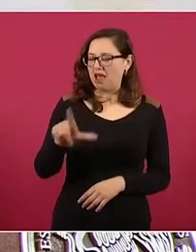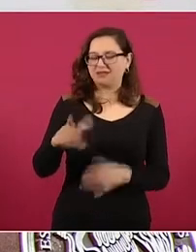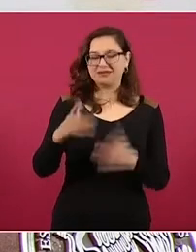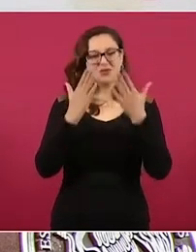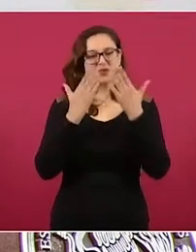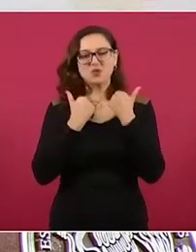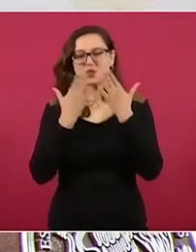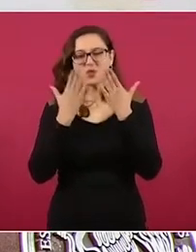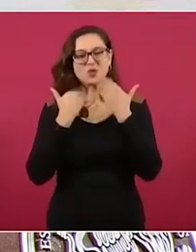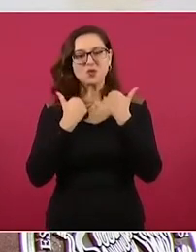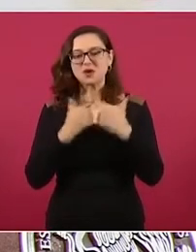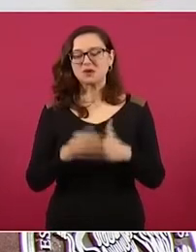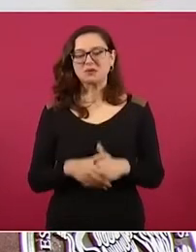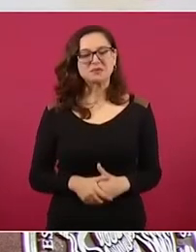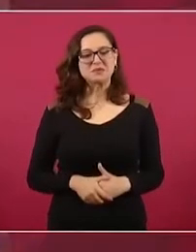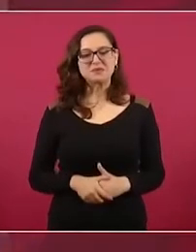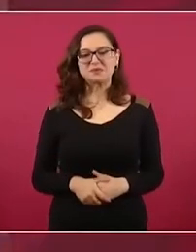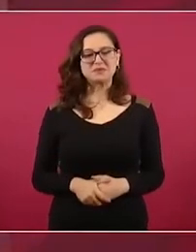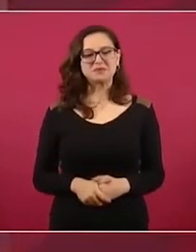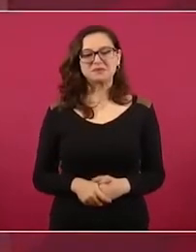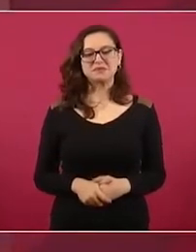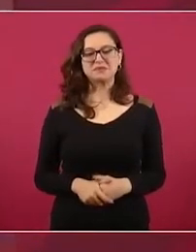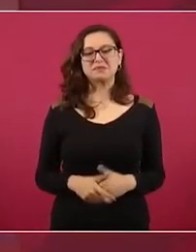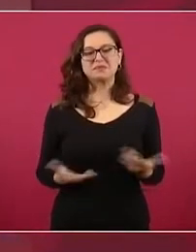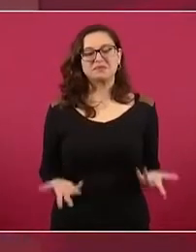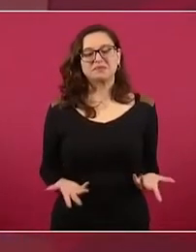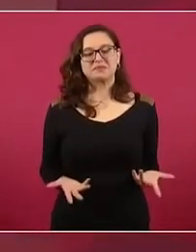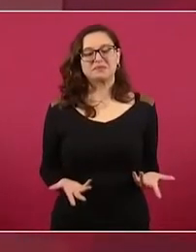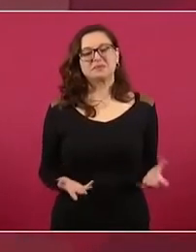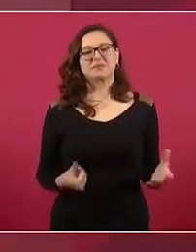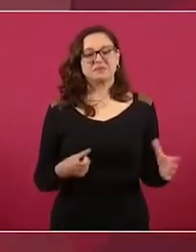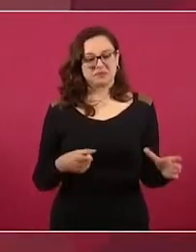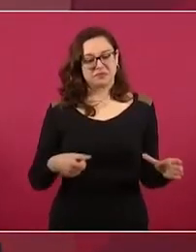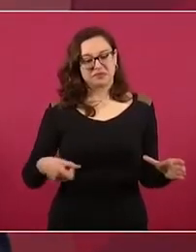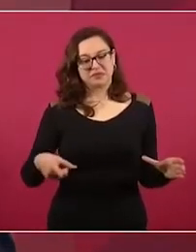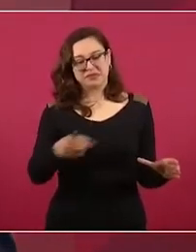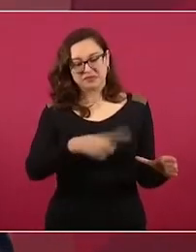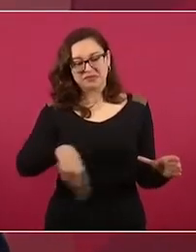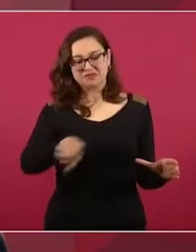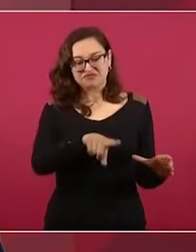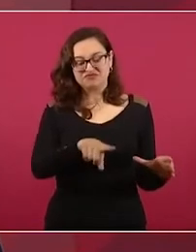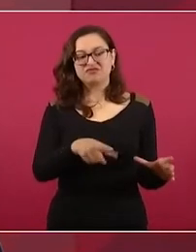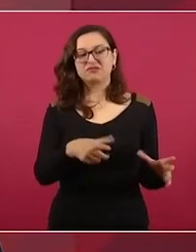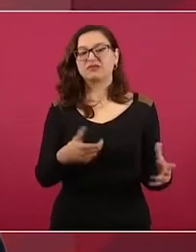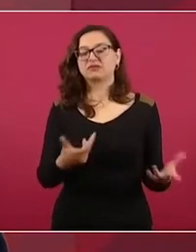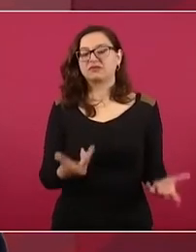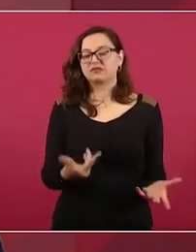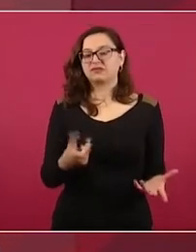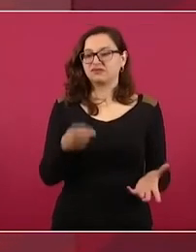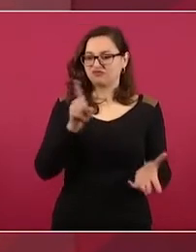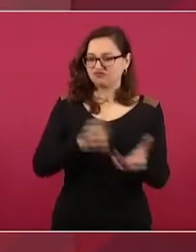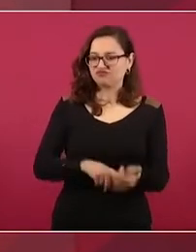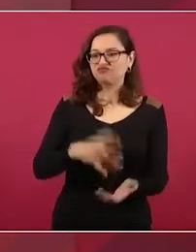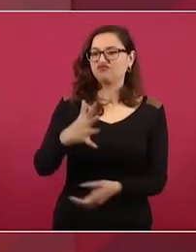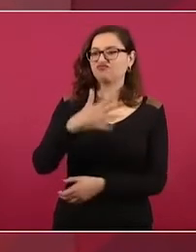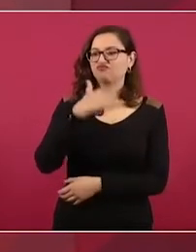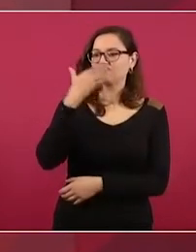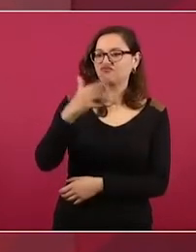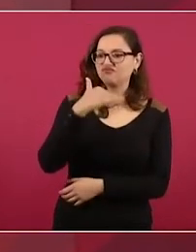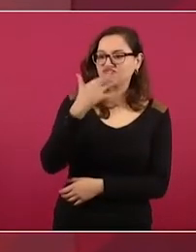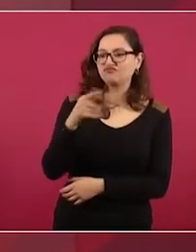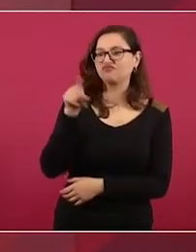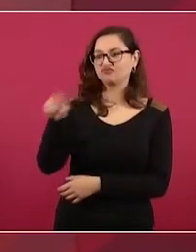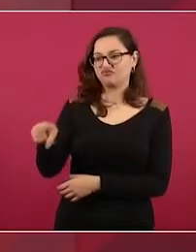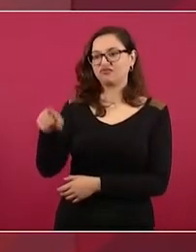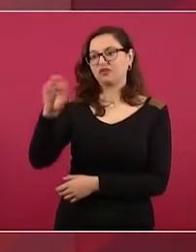Ellos son parte del régimen de corrupción que lleva a estas